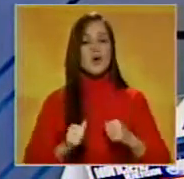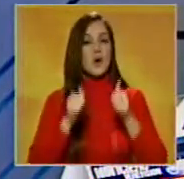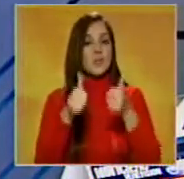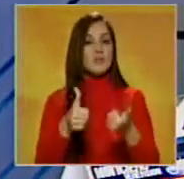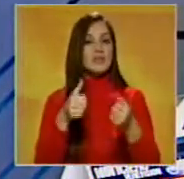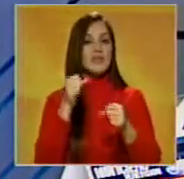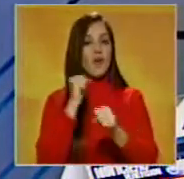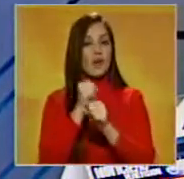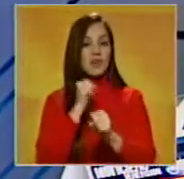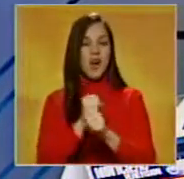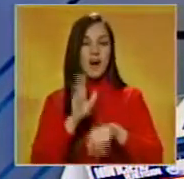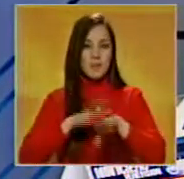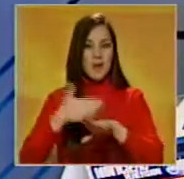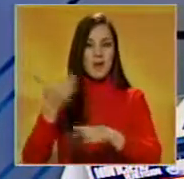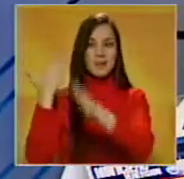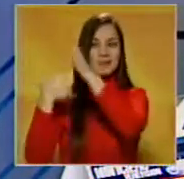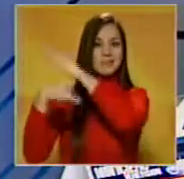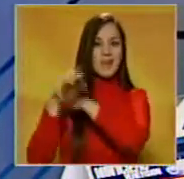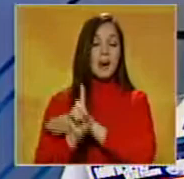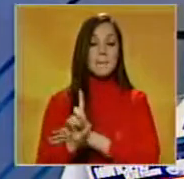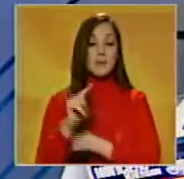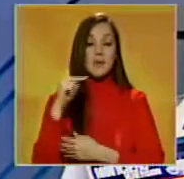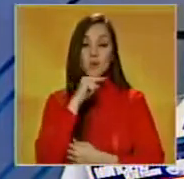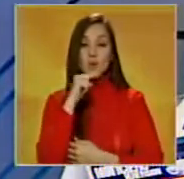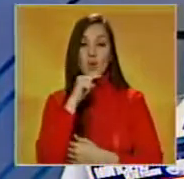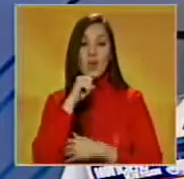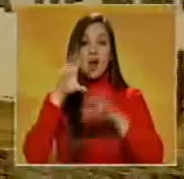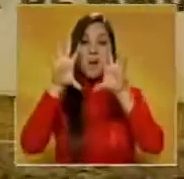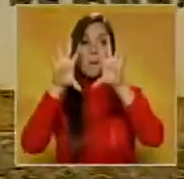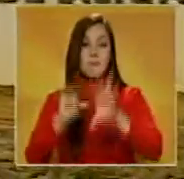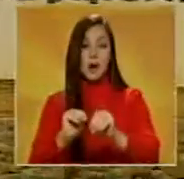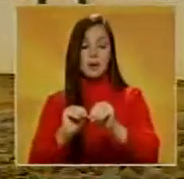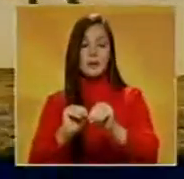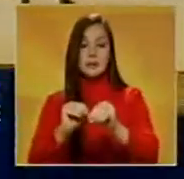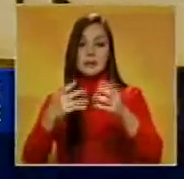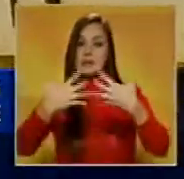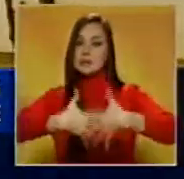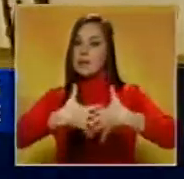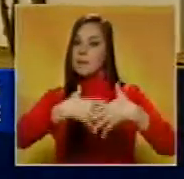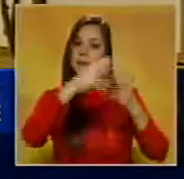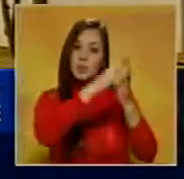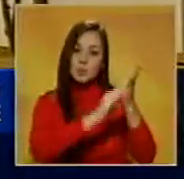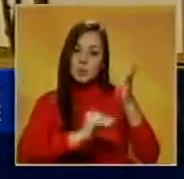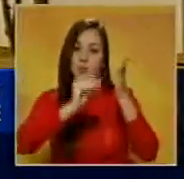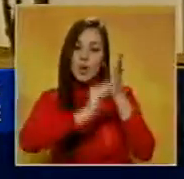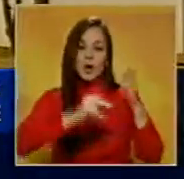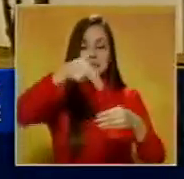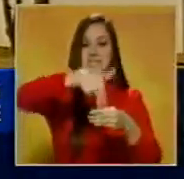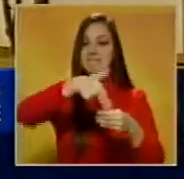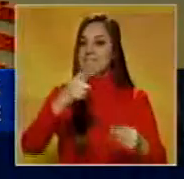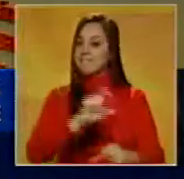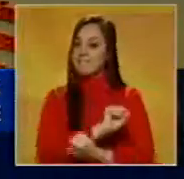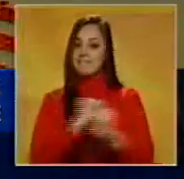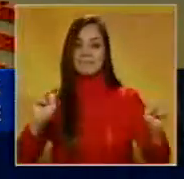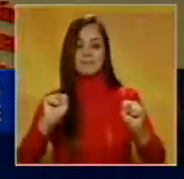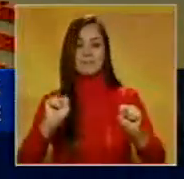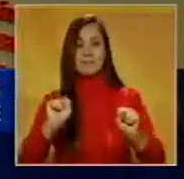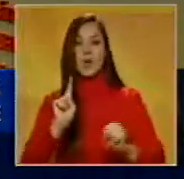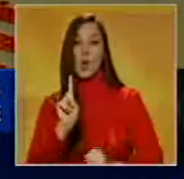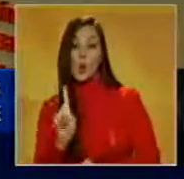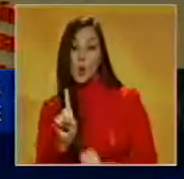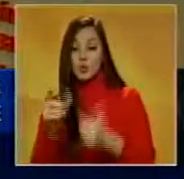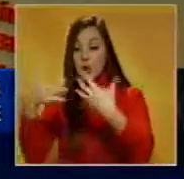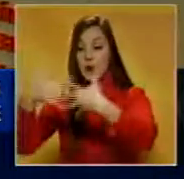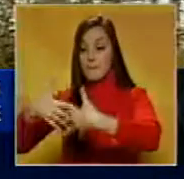Luego de la falla eléctrica ocurrida el pasado 1 de octubre, en los accesorios externos de Cardón, una de las unidades de la planta,